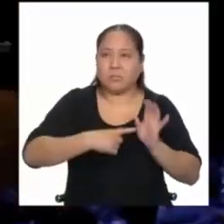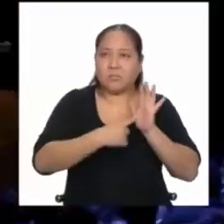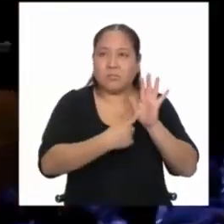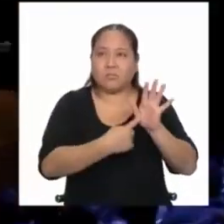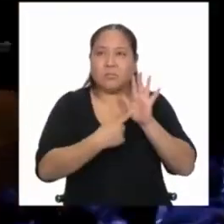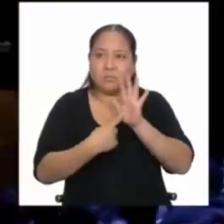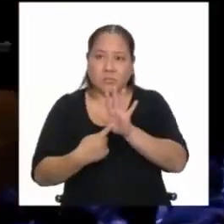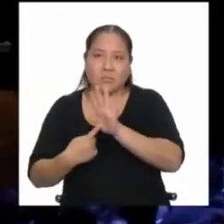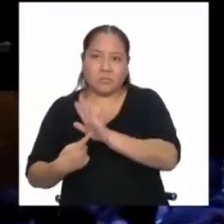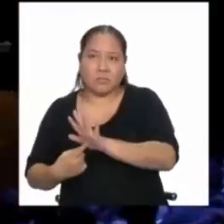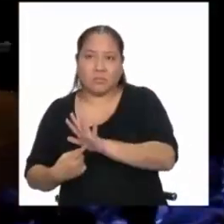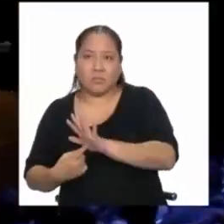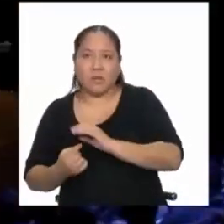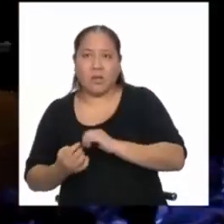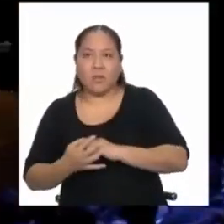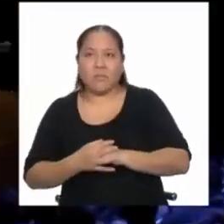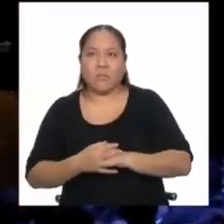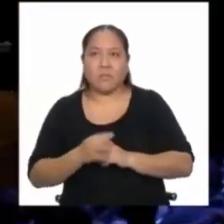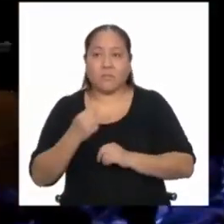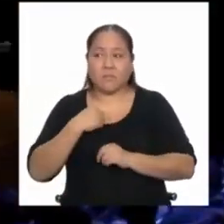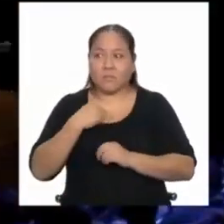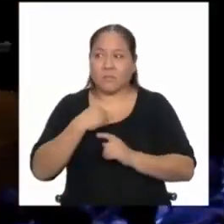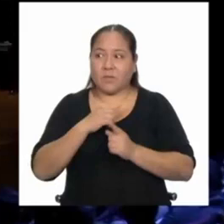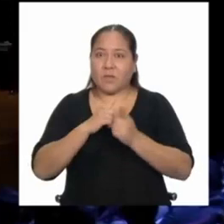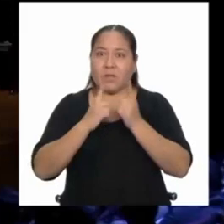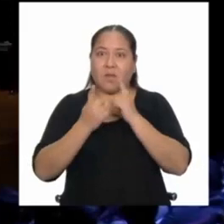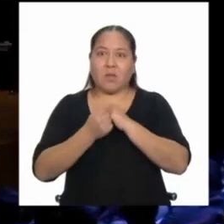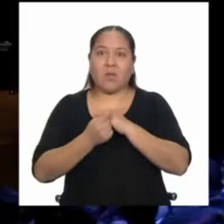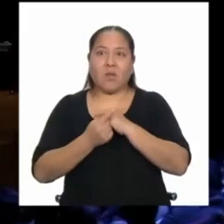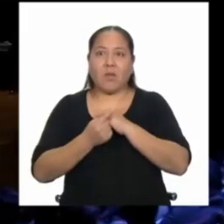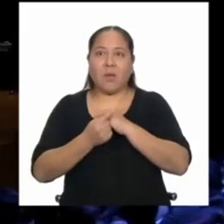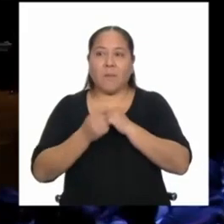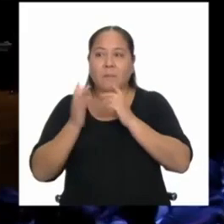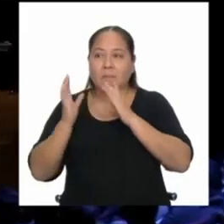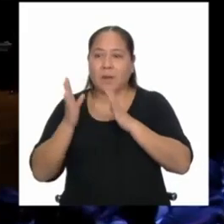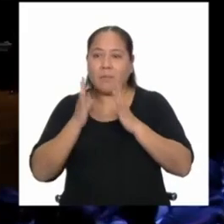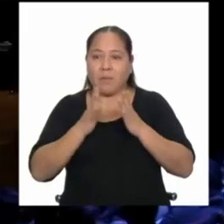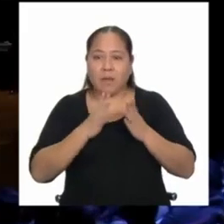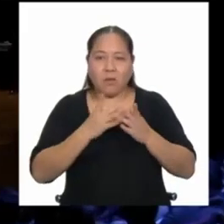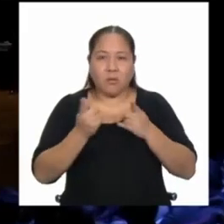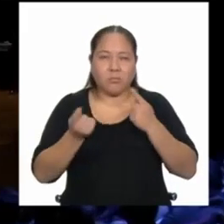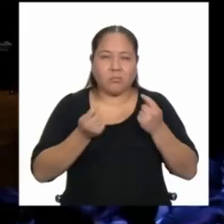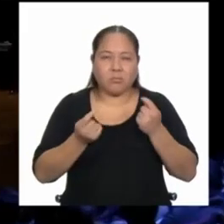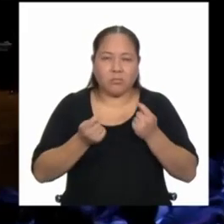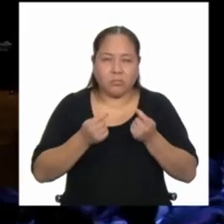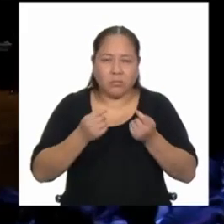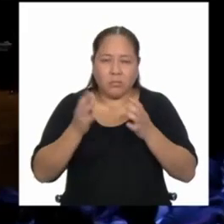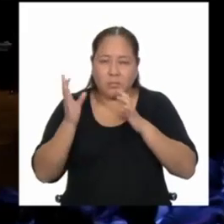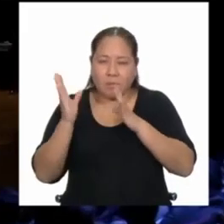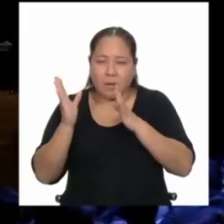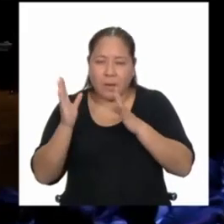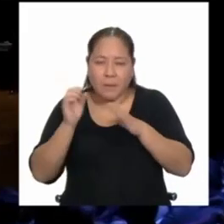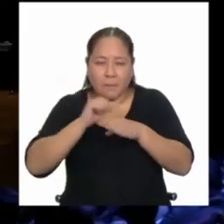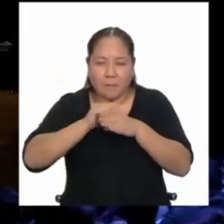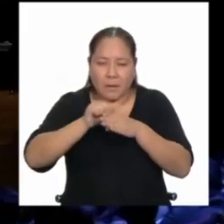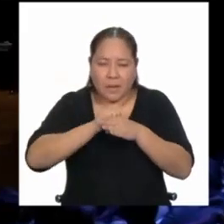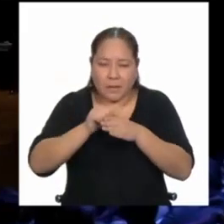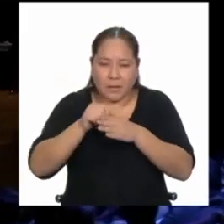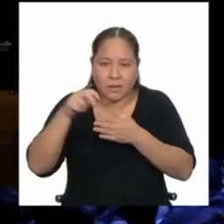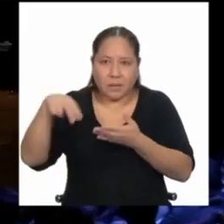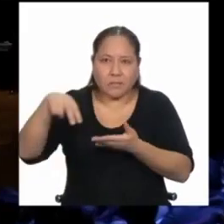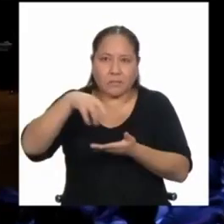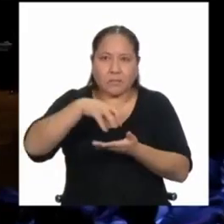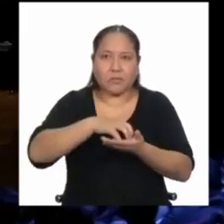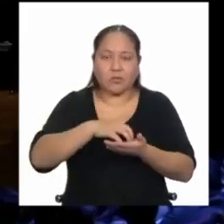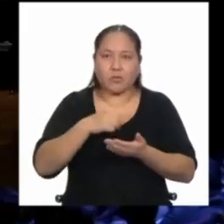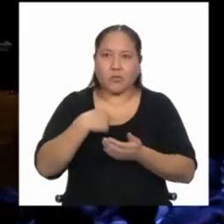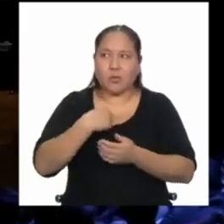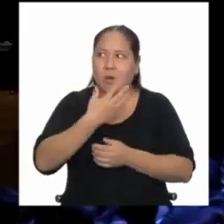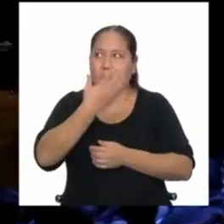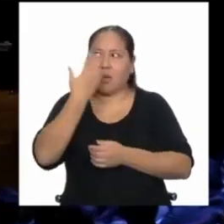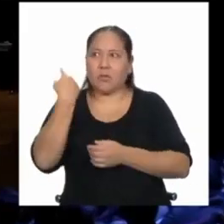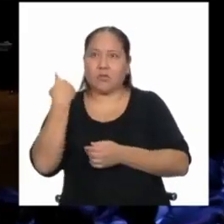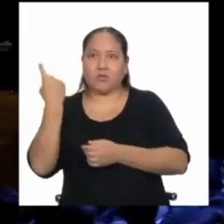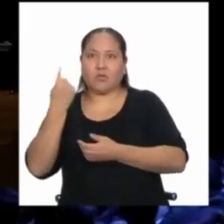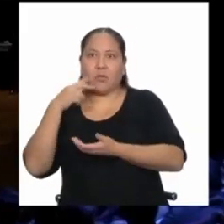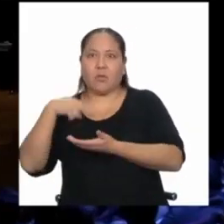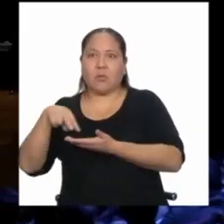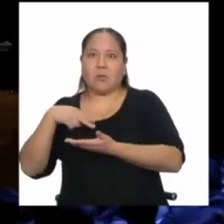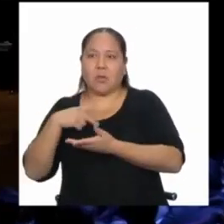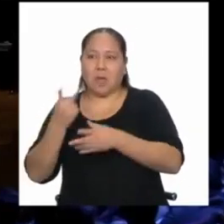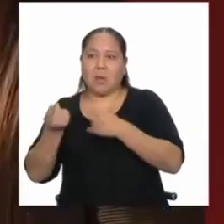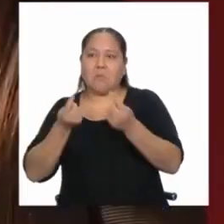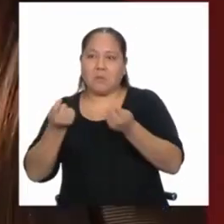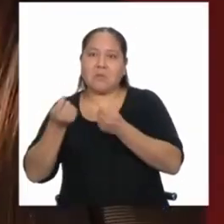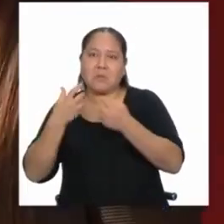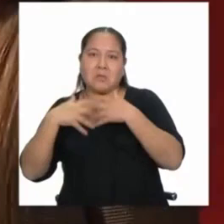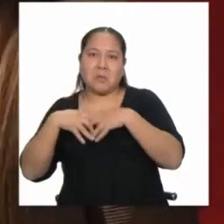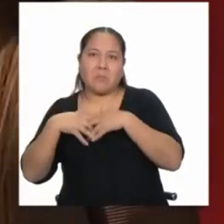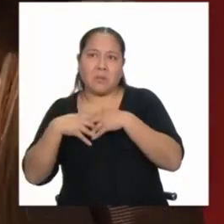espectáculos, de pronto yo me tengo que convertir en guionista, directora, coreógrafa, yo no era nada de eso, sea, yo en ese momento era bailarina, había estudiado administración de